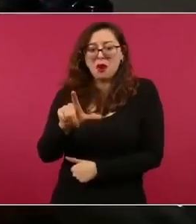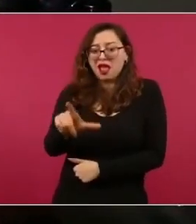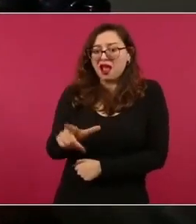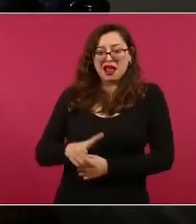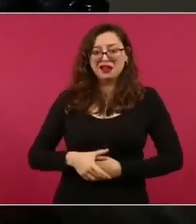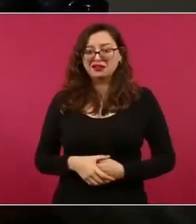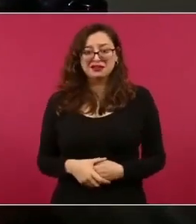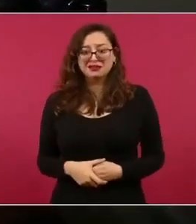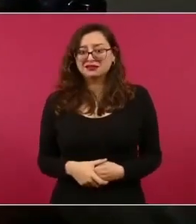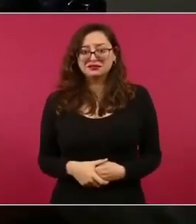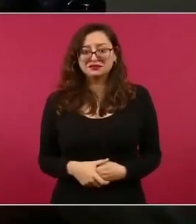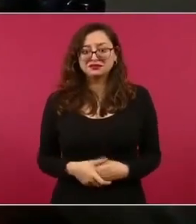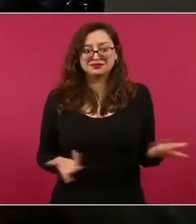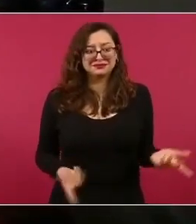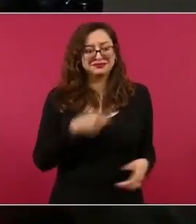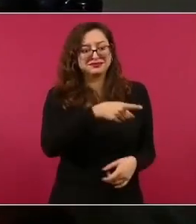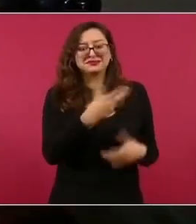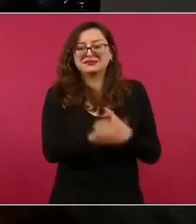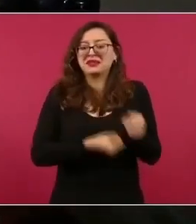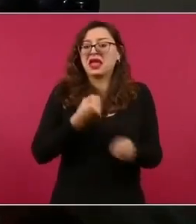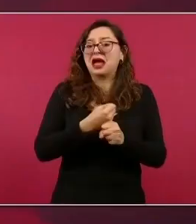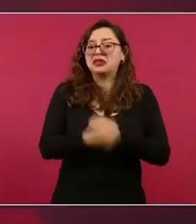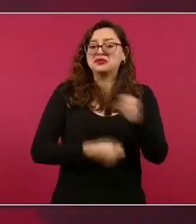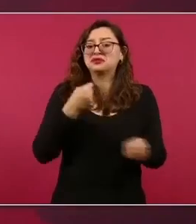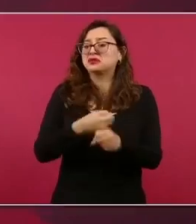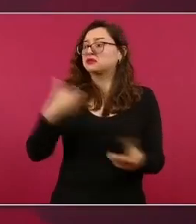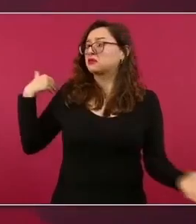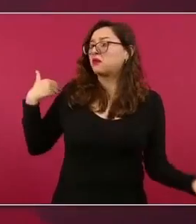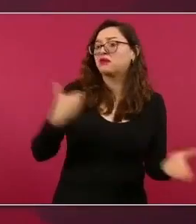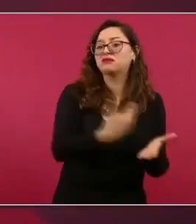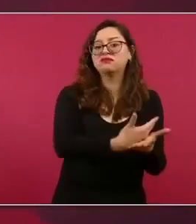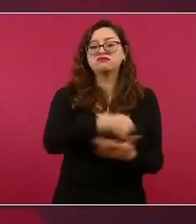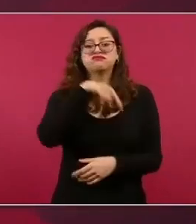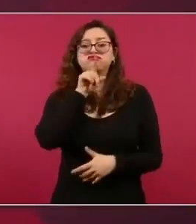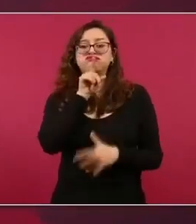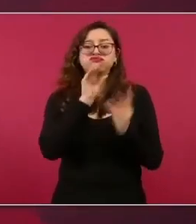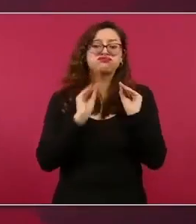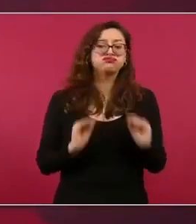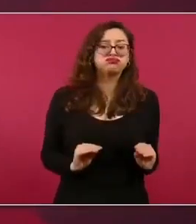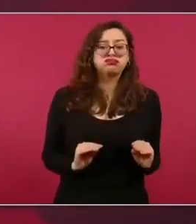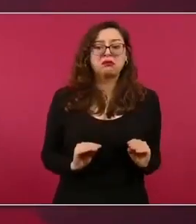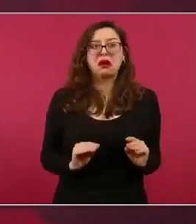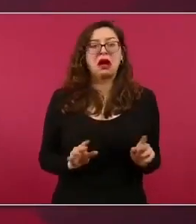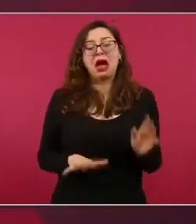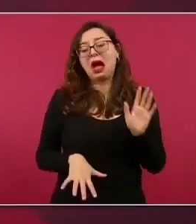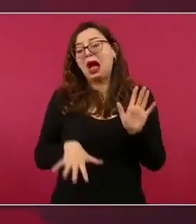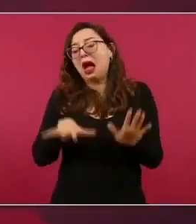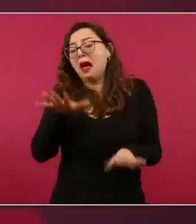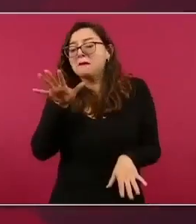Te guardaron silencio. Ahí balbuceaban algo, ¿no? De vez en cuando.